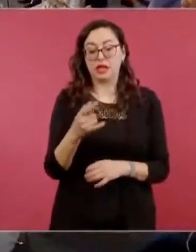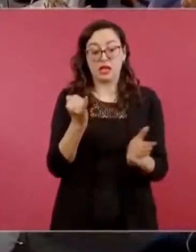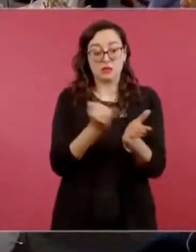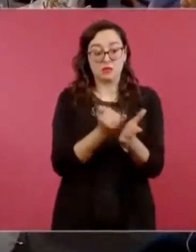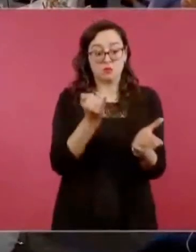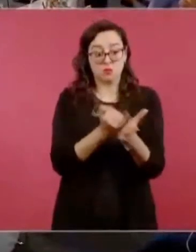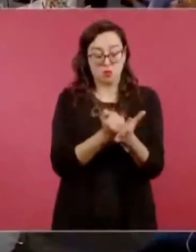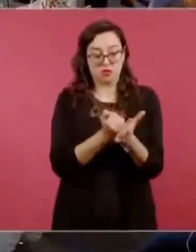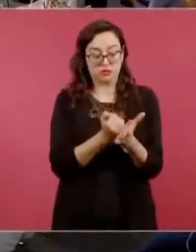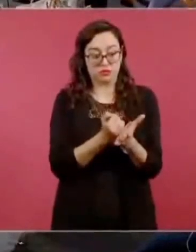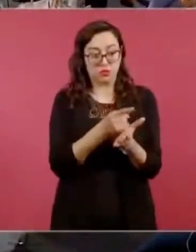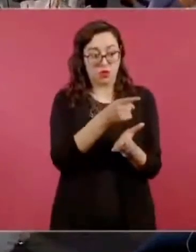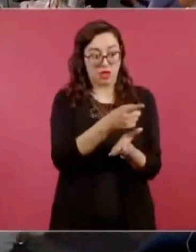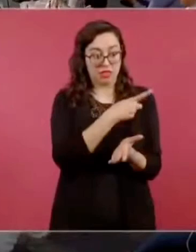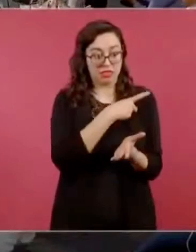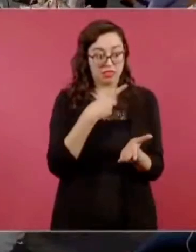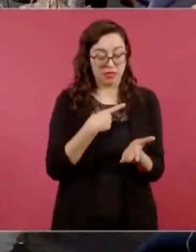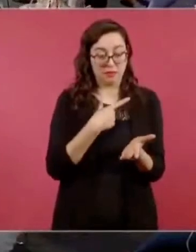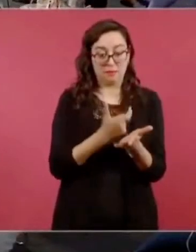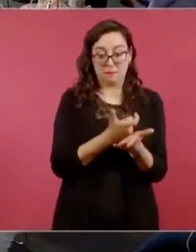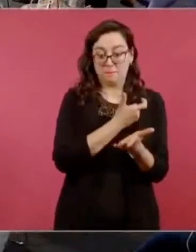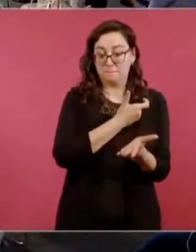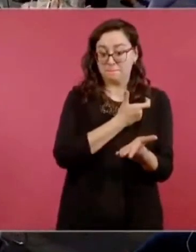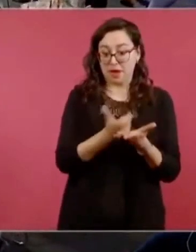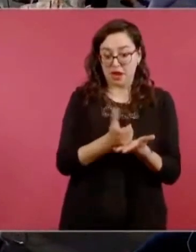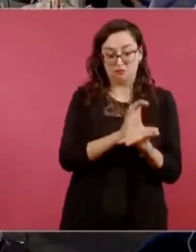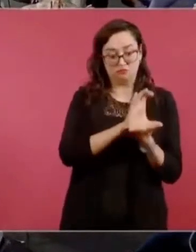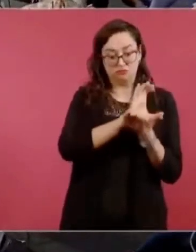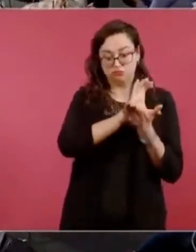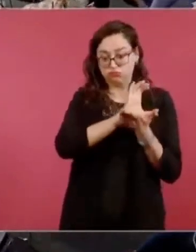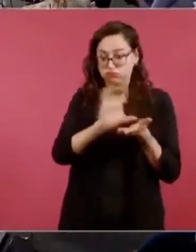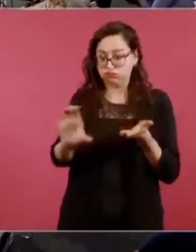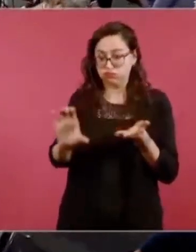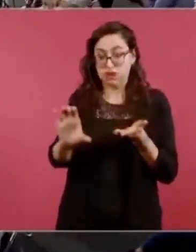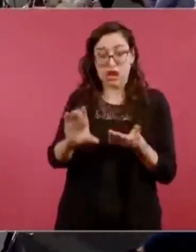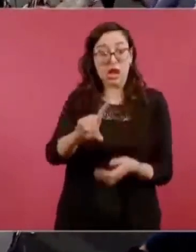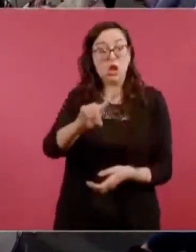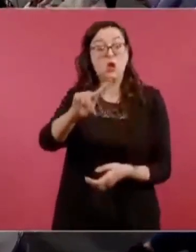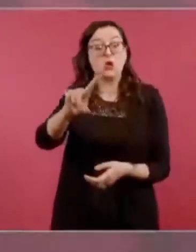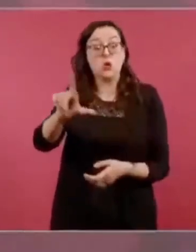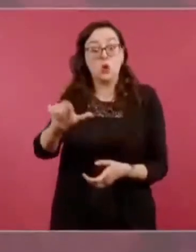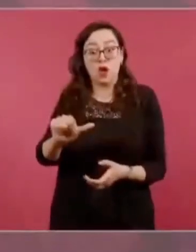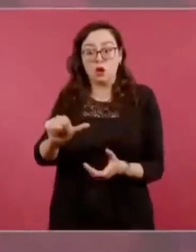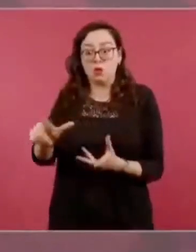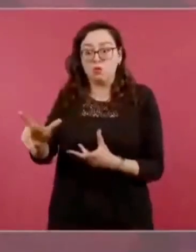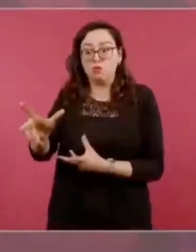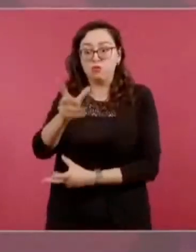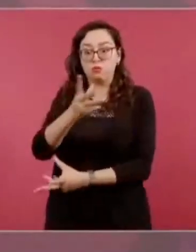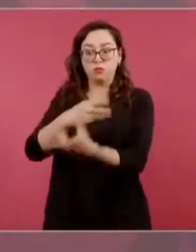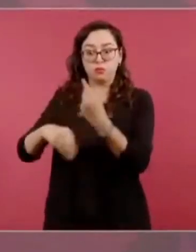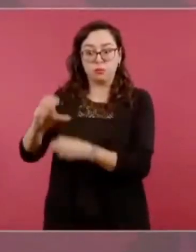Se le devolvió el IVA y